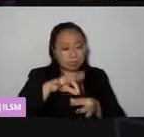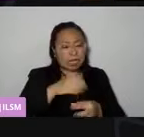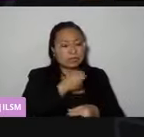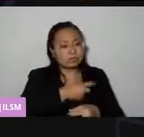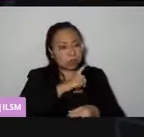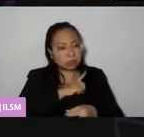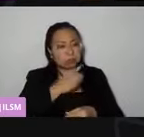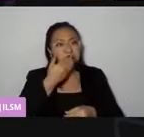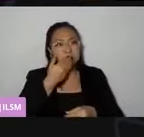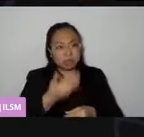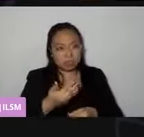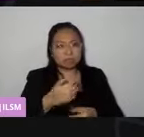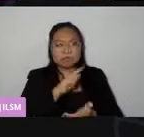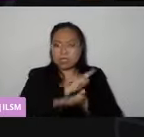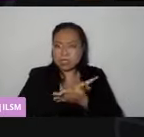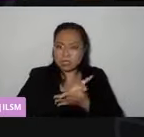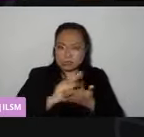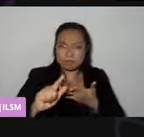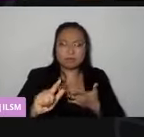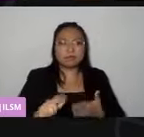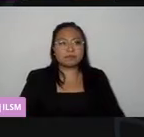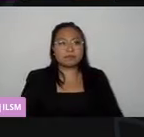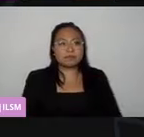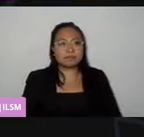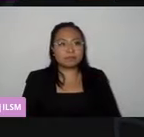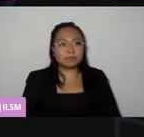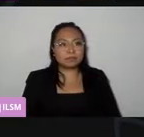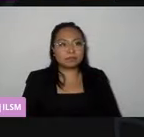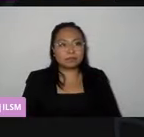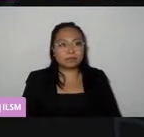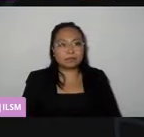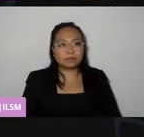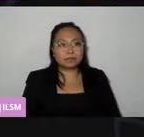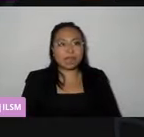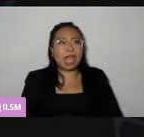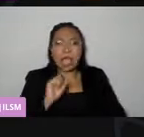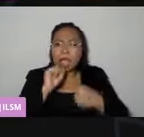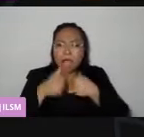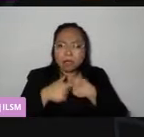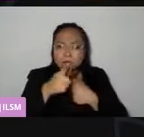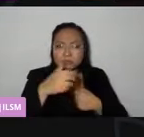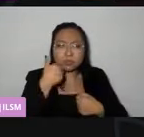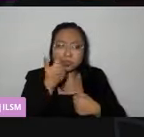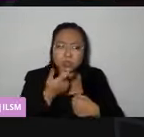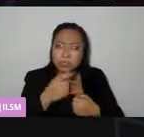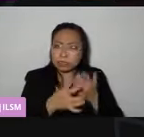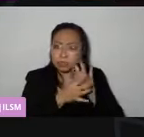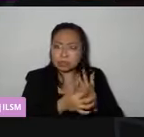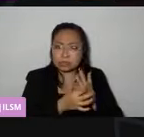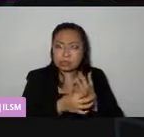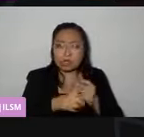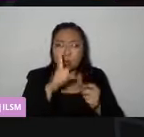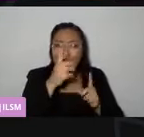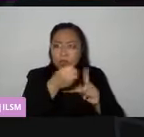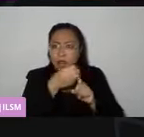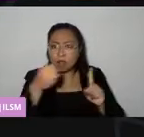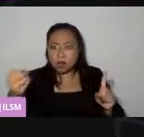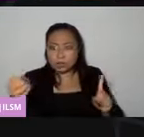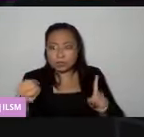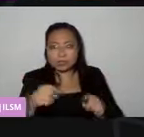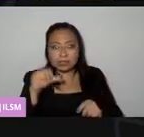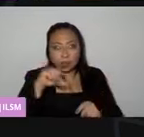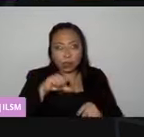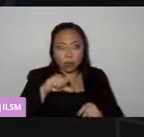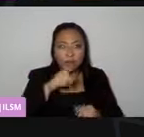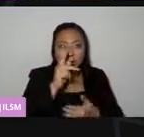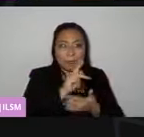para una democracia sana, limpia, transparente. Lucía, un comentario, una palabra, una frase con la que quieras despedir este, tu programa, tu espacio.